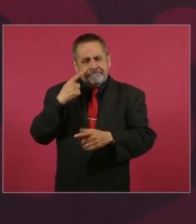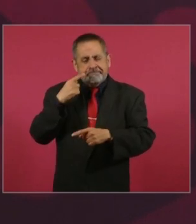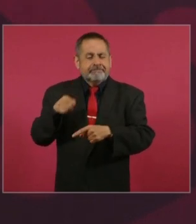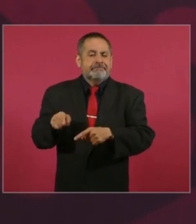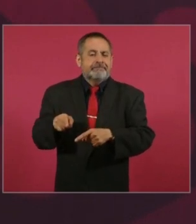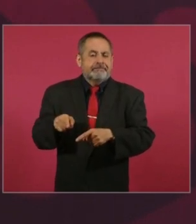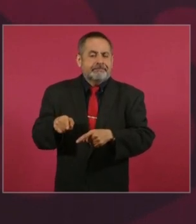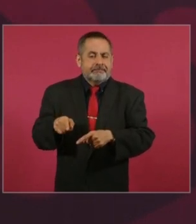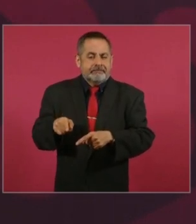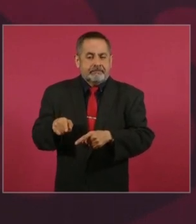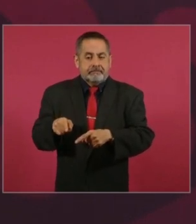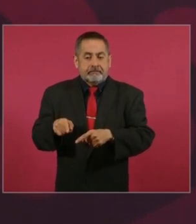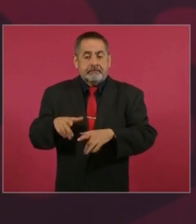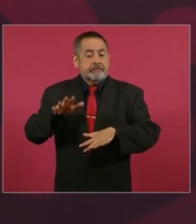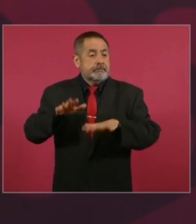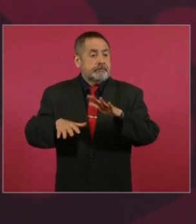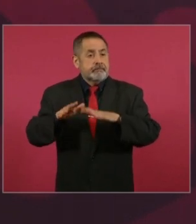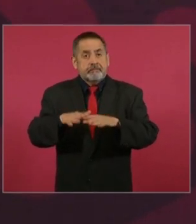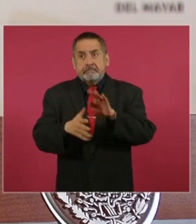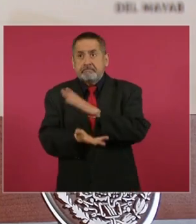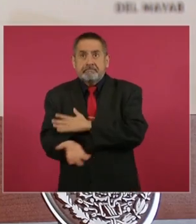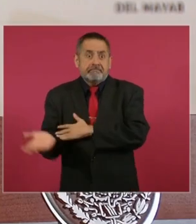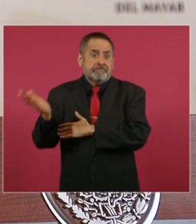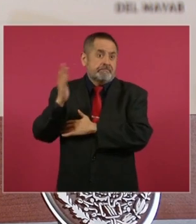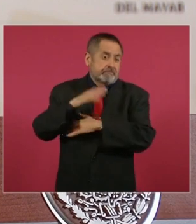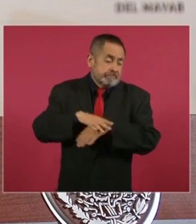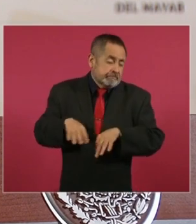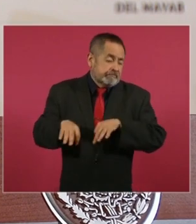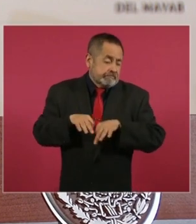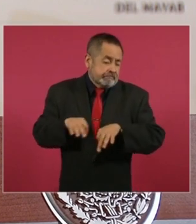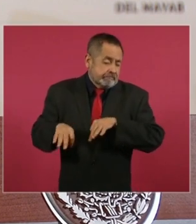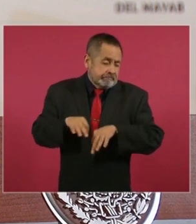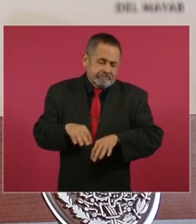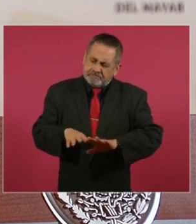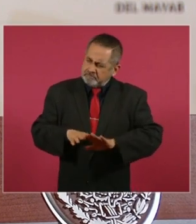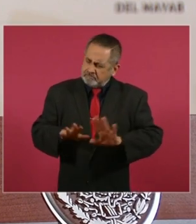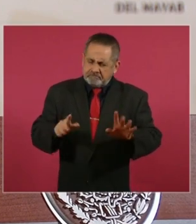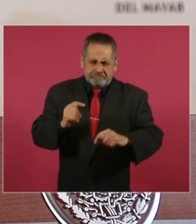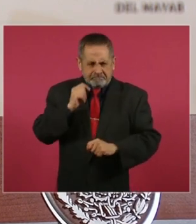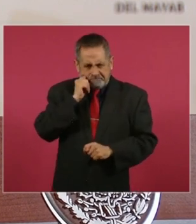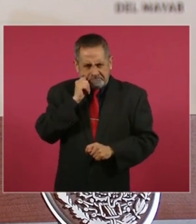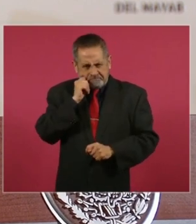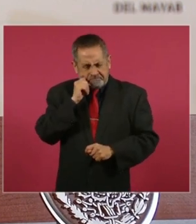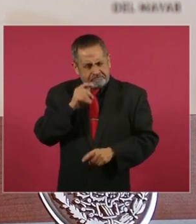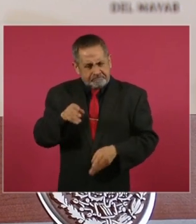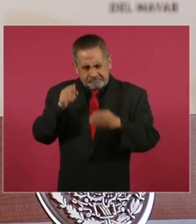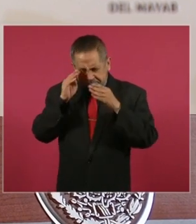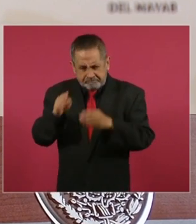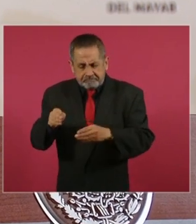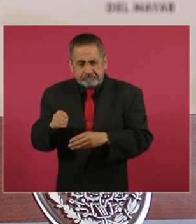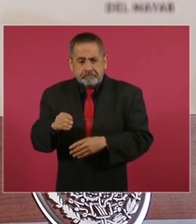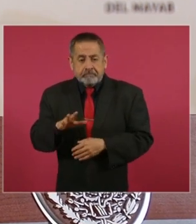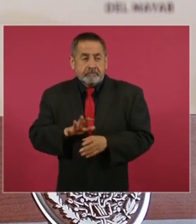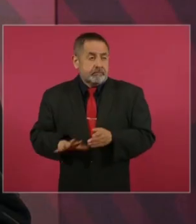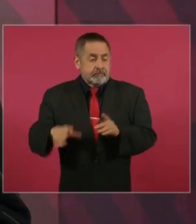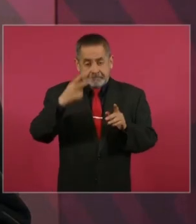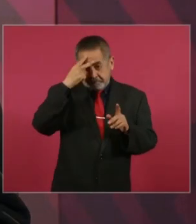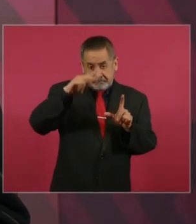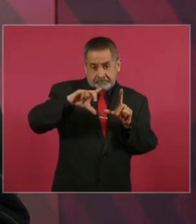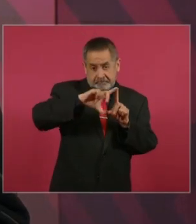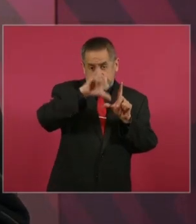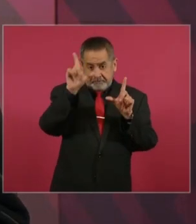son jornadas largas, pero es muy bello México,